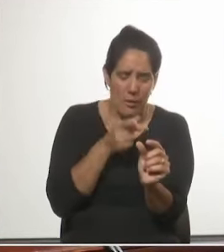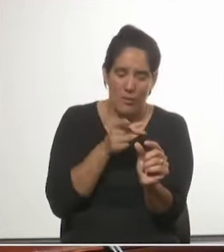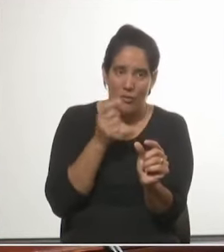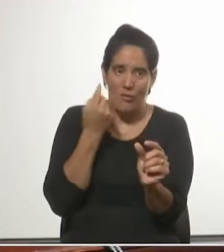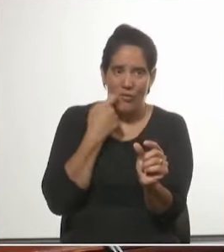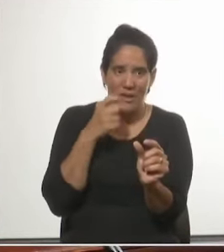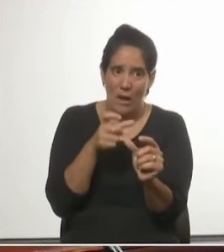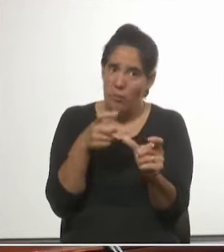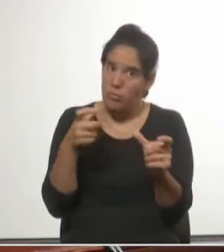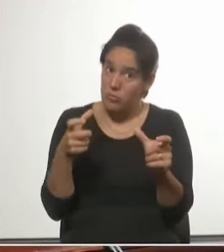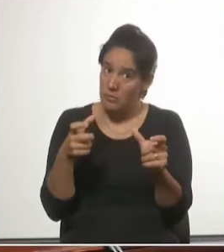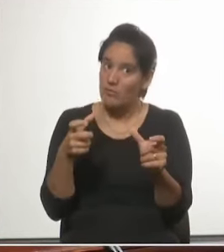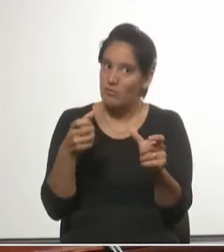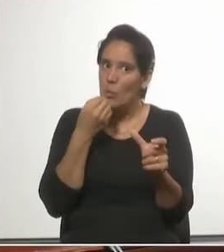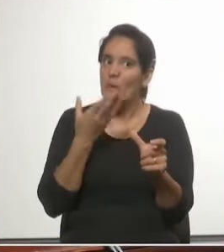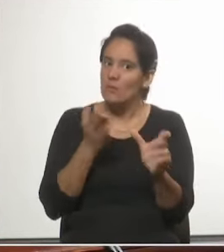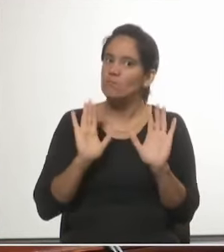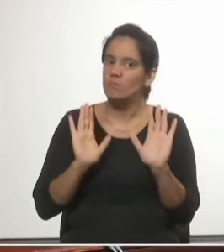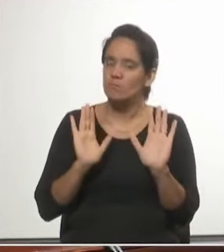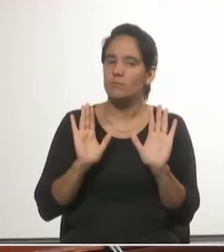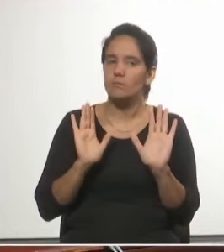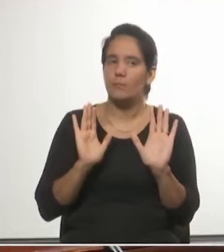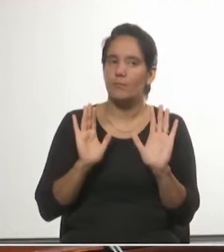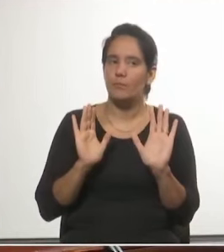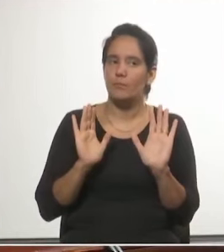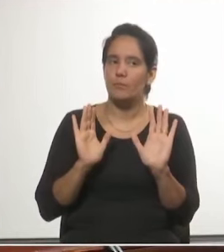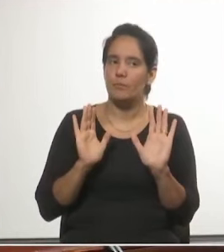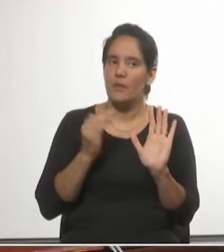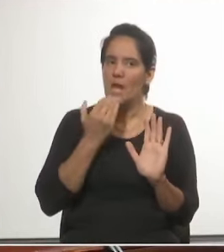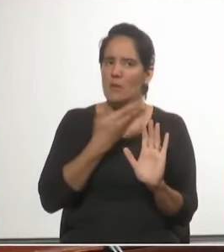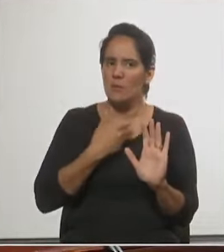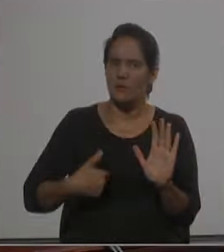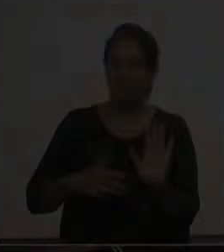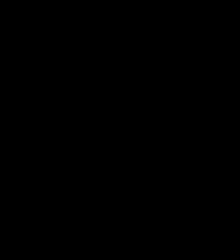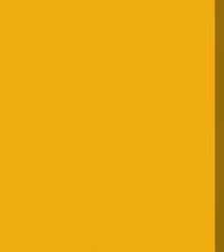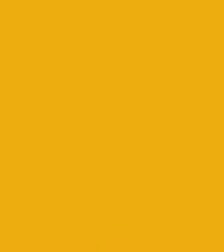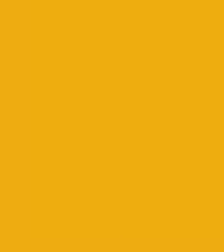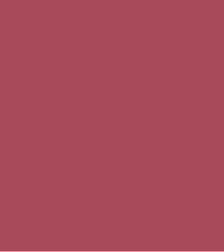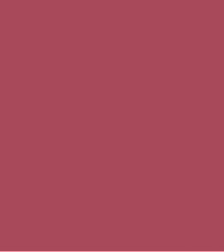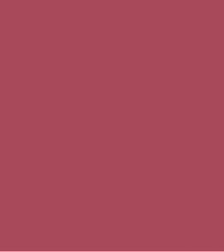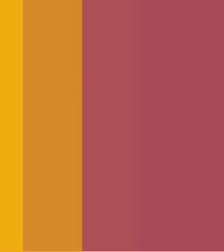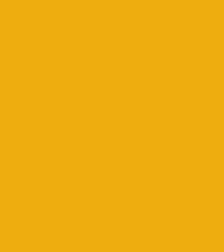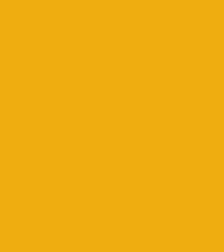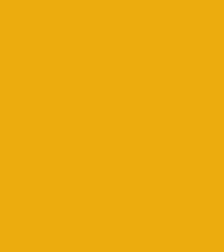quiero dejar a los colegas. Gracias señora Presidenta.